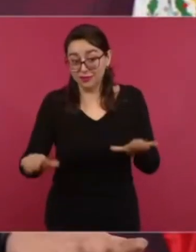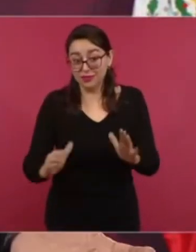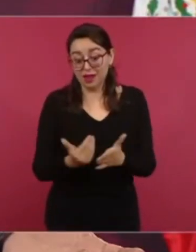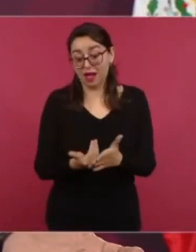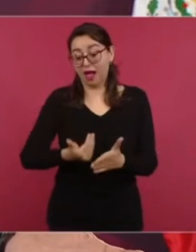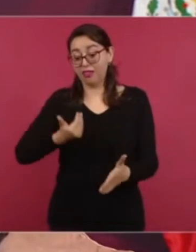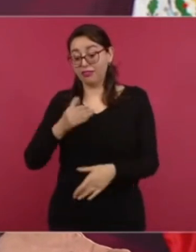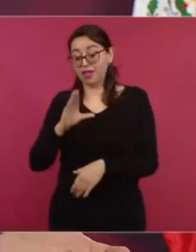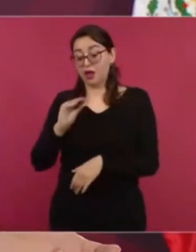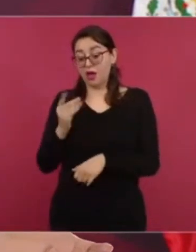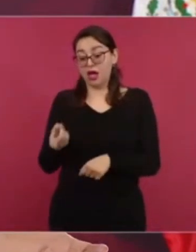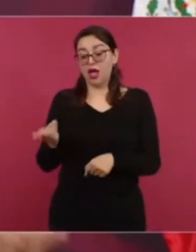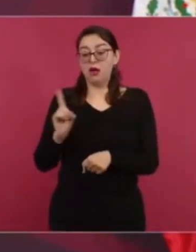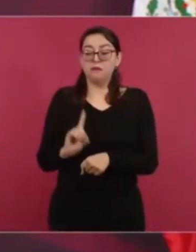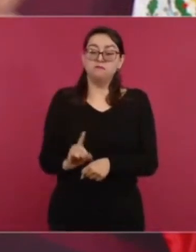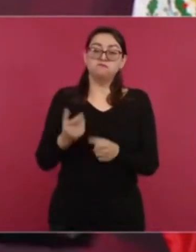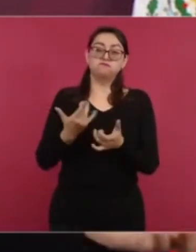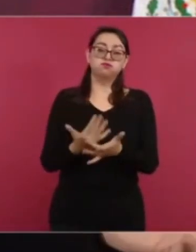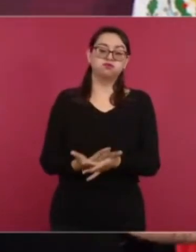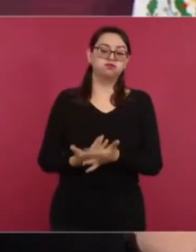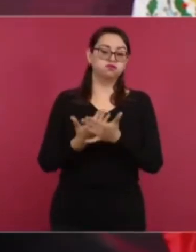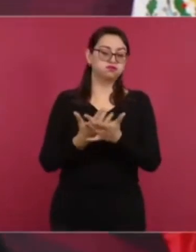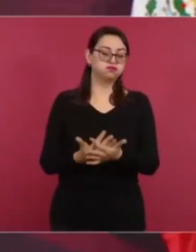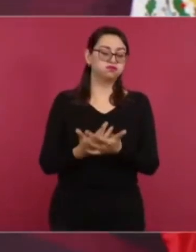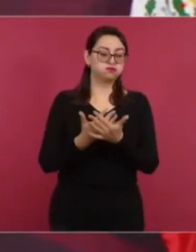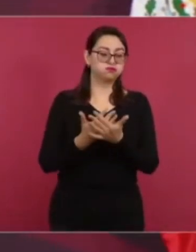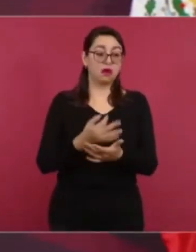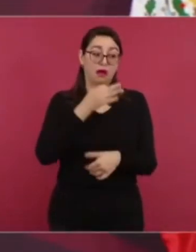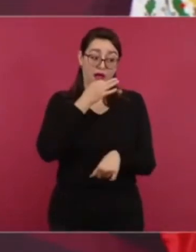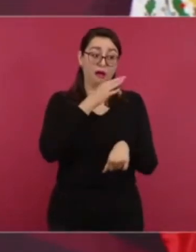pues, no agarramos a nadie,